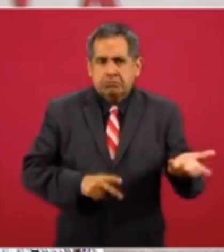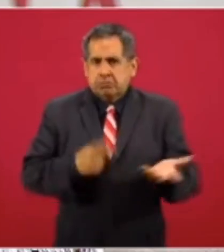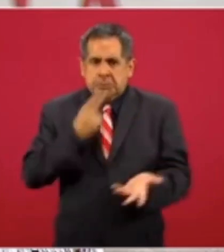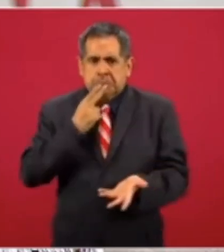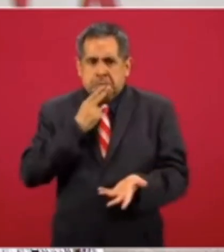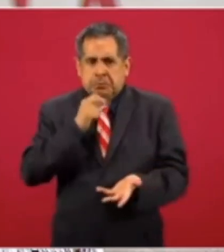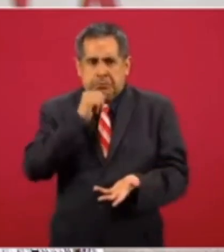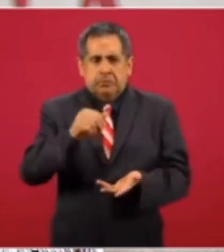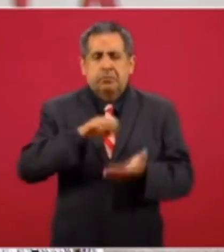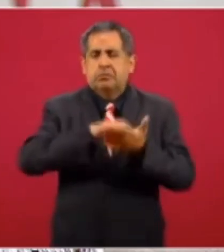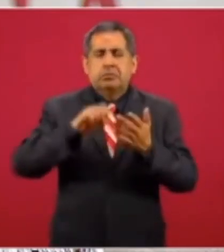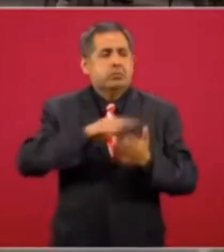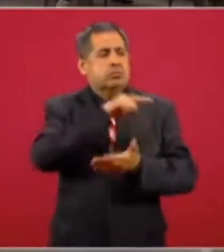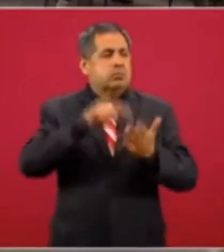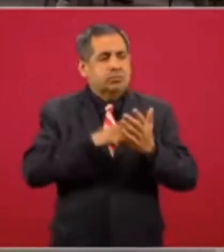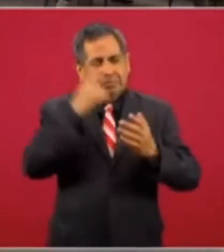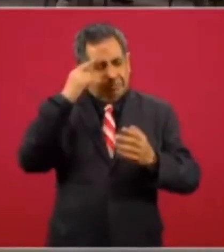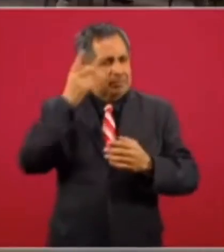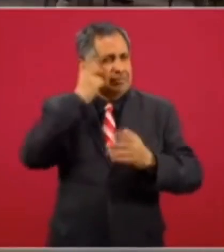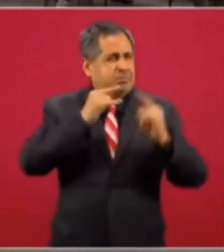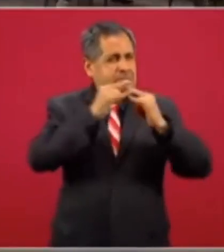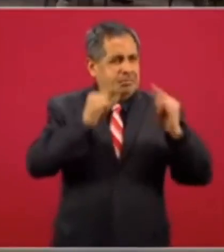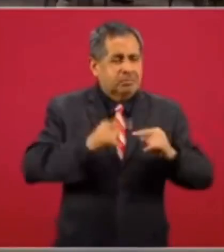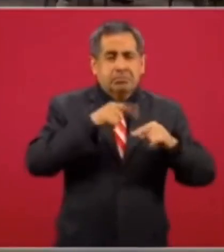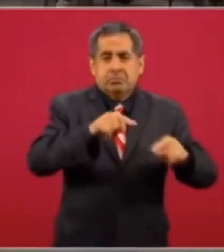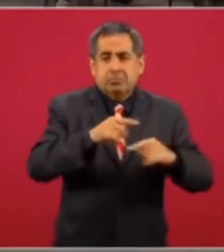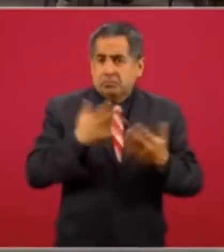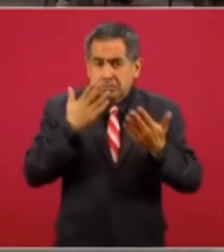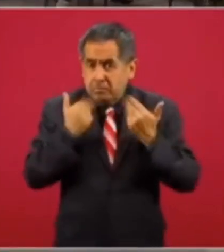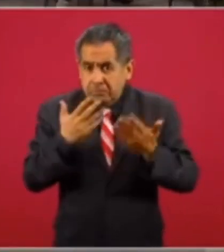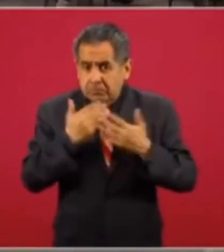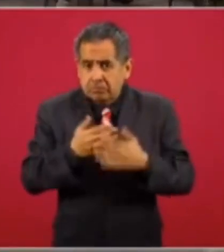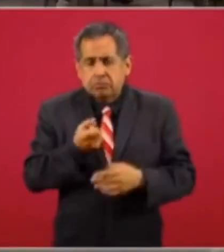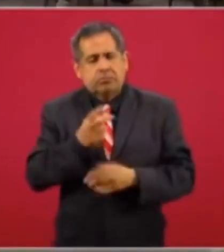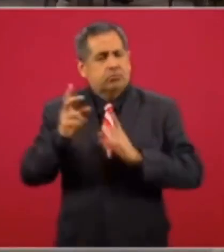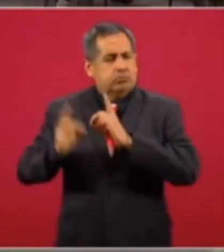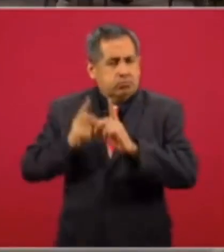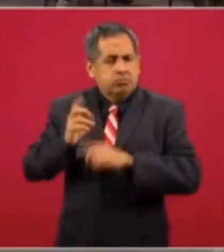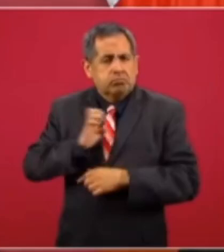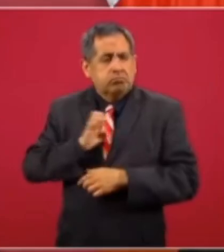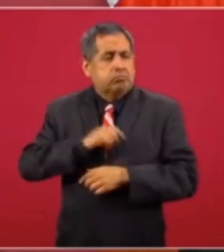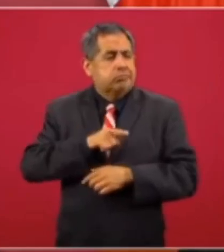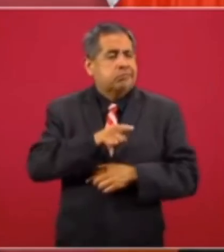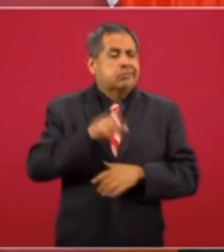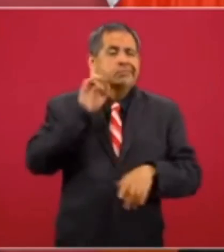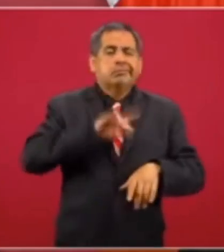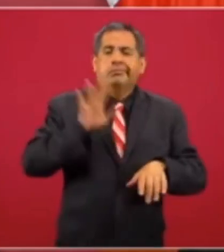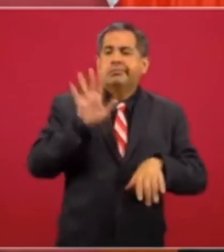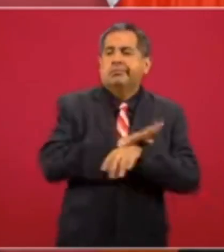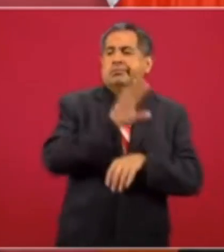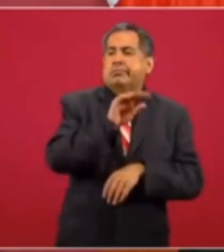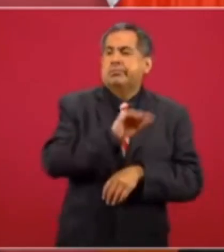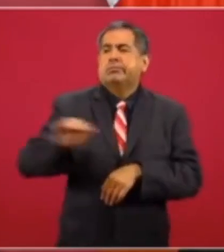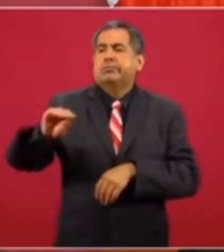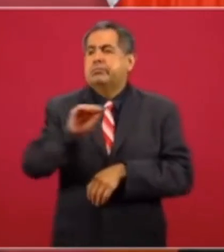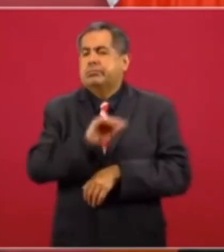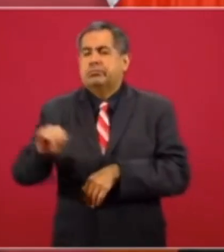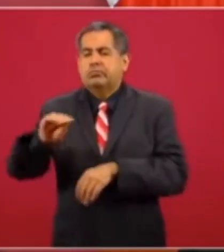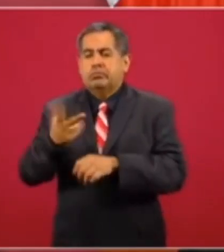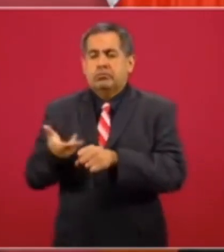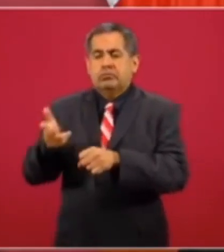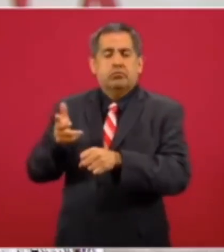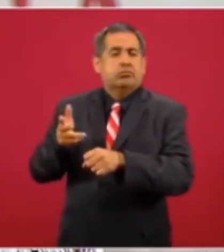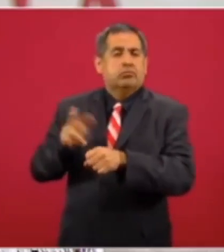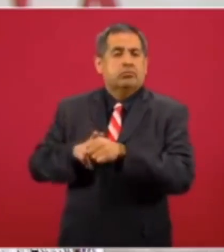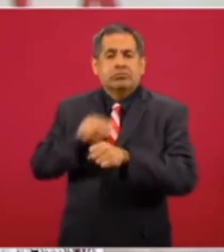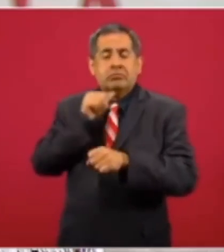como las villas muchos atletas entrenadores e invitados fueron ubicados en hoteles de paso porque no